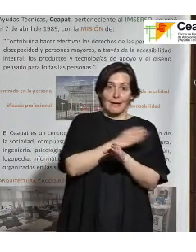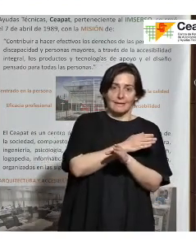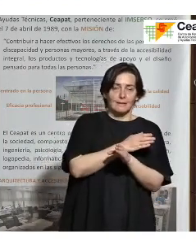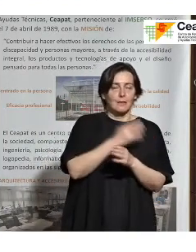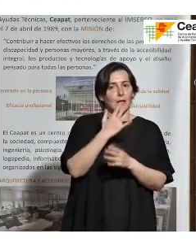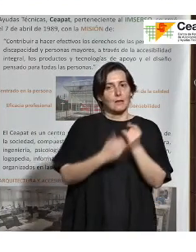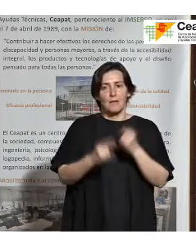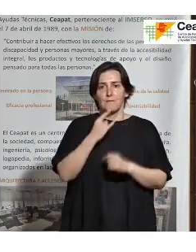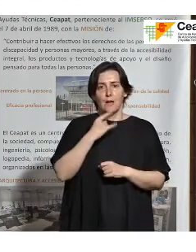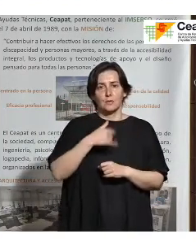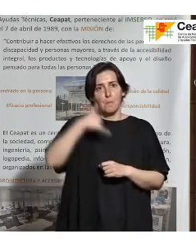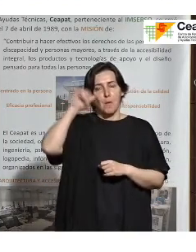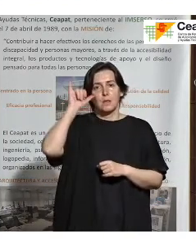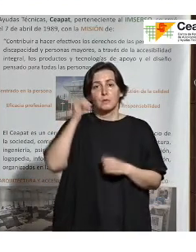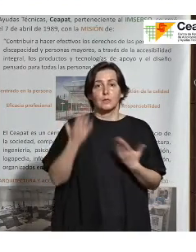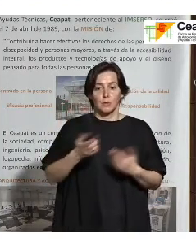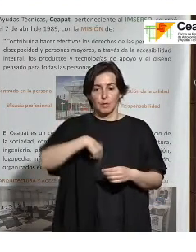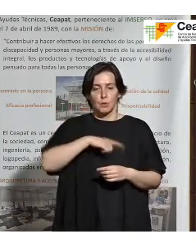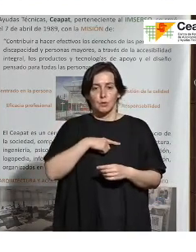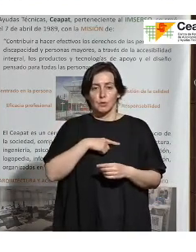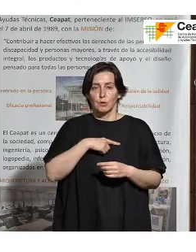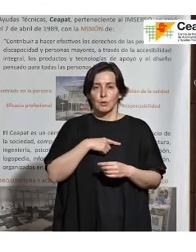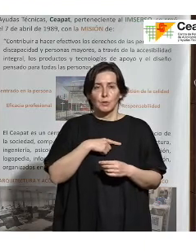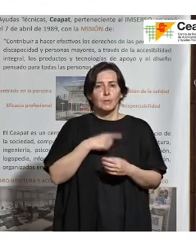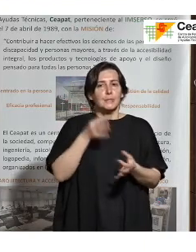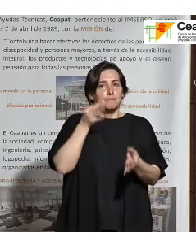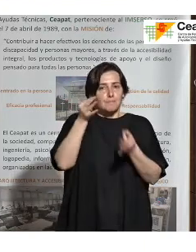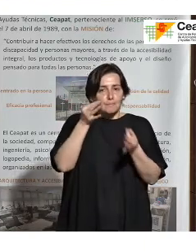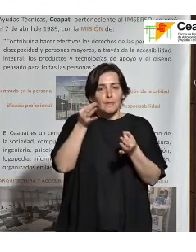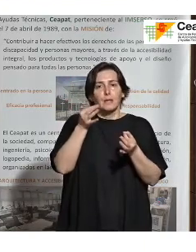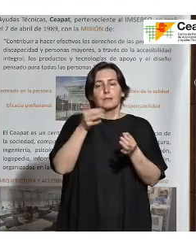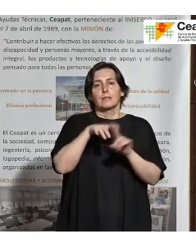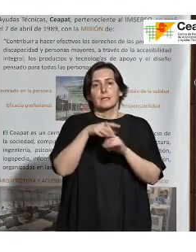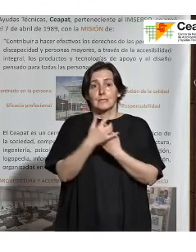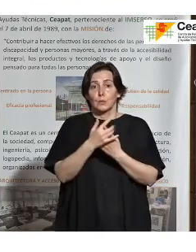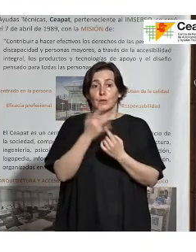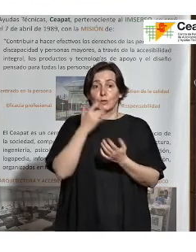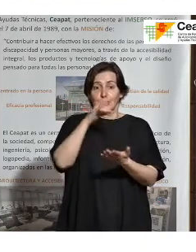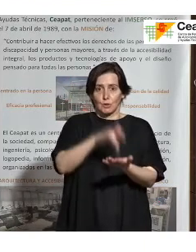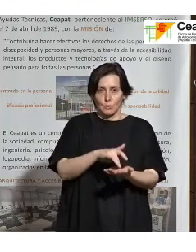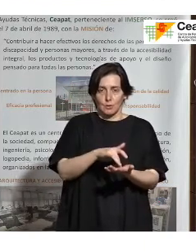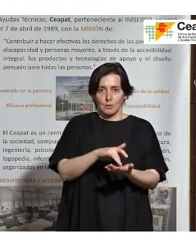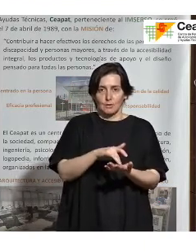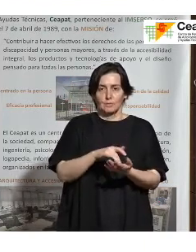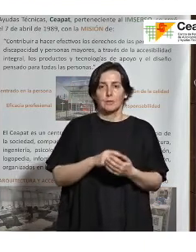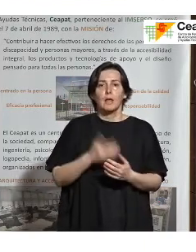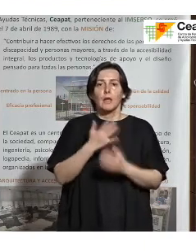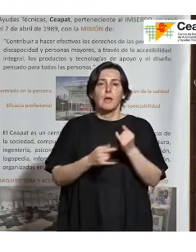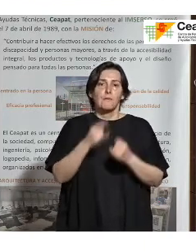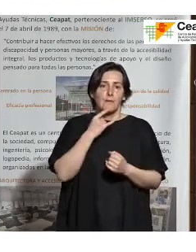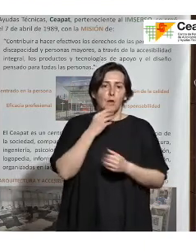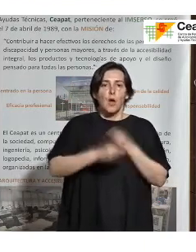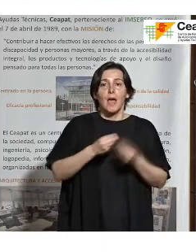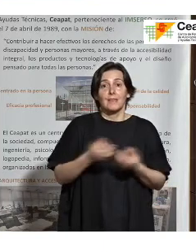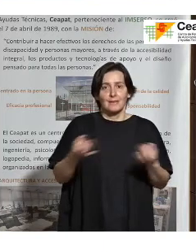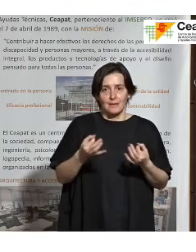tener recogido de una forma muy detallada las tipologías de incidencias. Y cómo se procede en función de cada